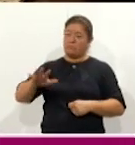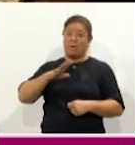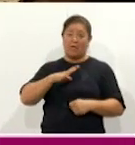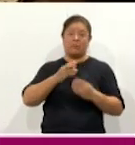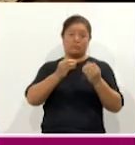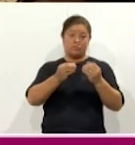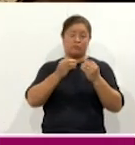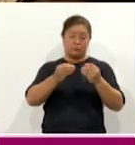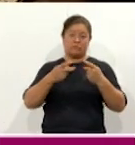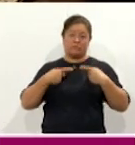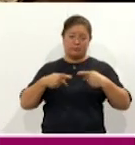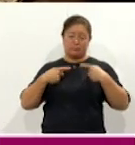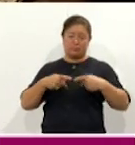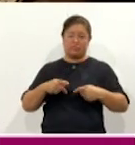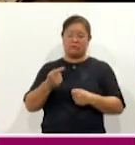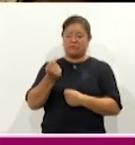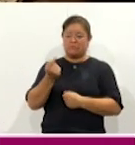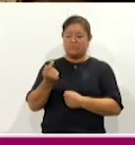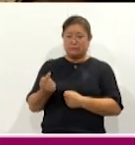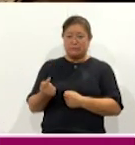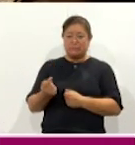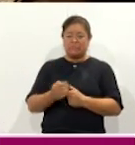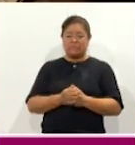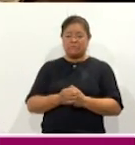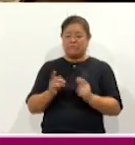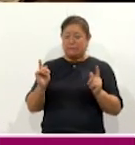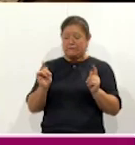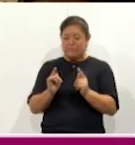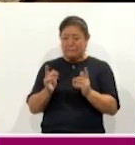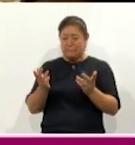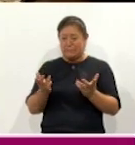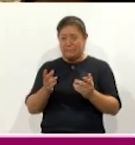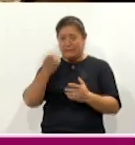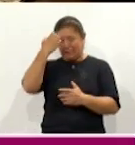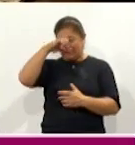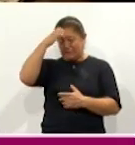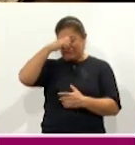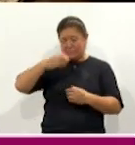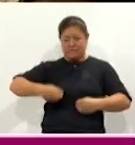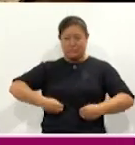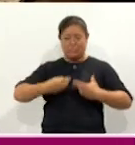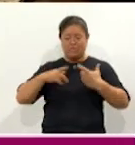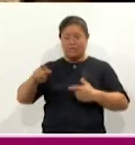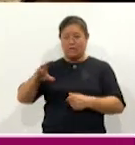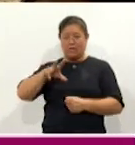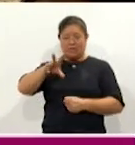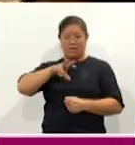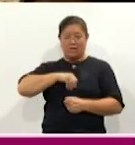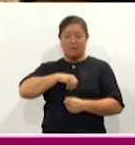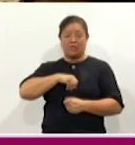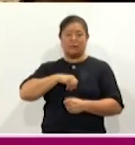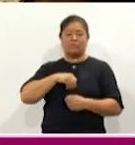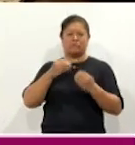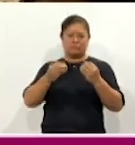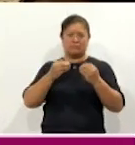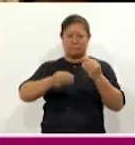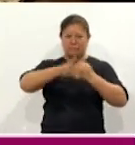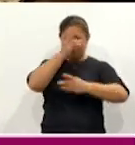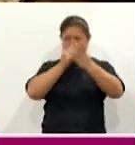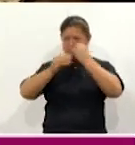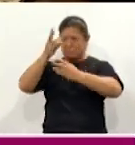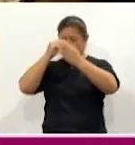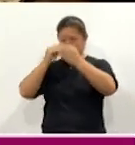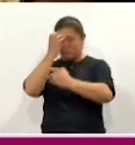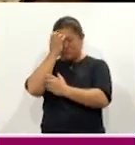muchas personitas que a través de esta experiencia de vida han adquirido muchos aprendizajes, muchos conocimientos,